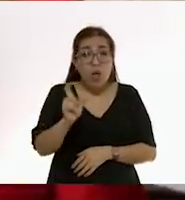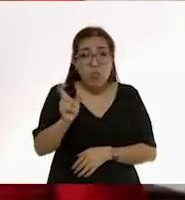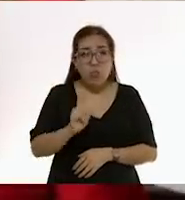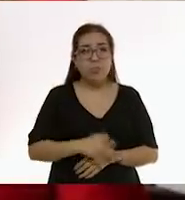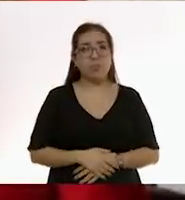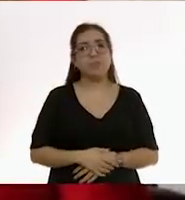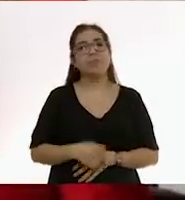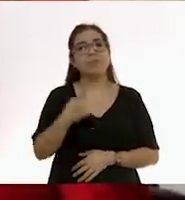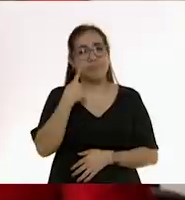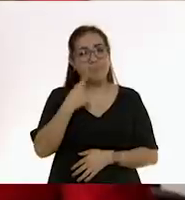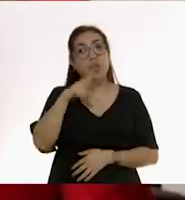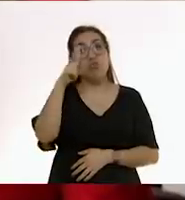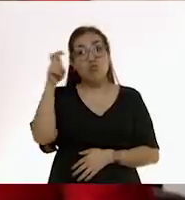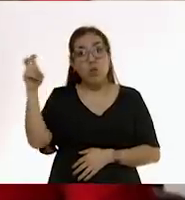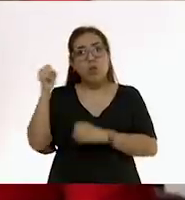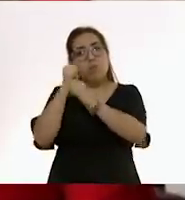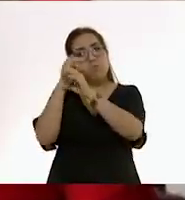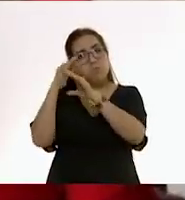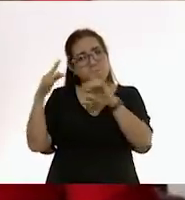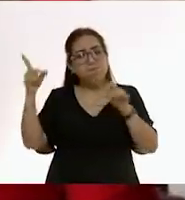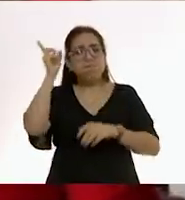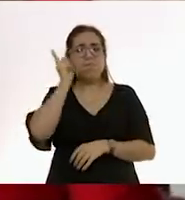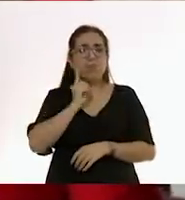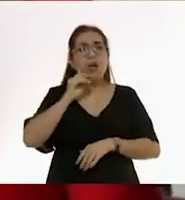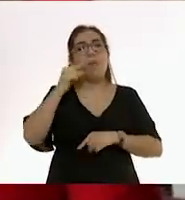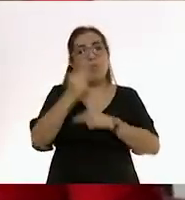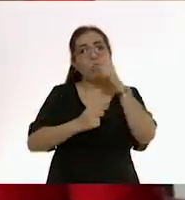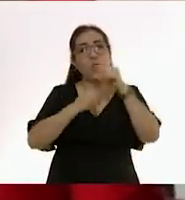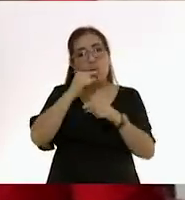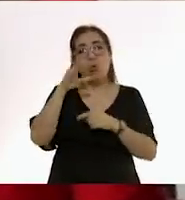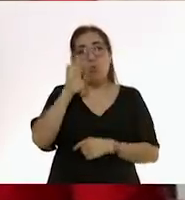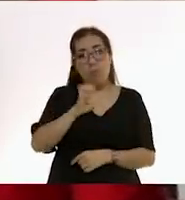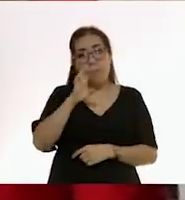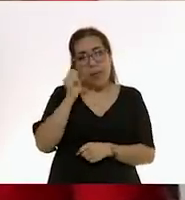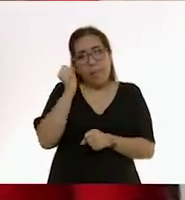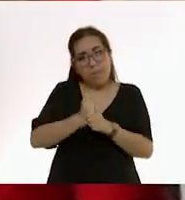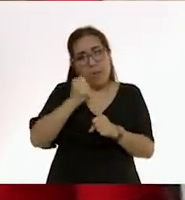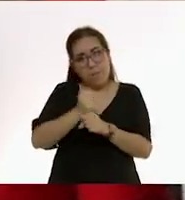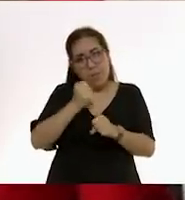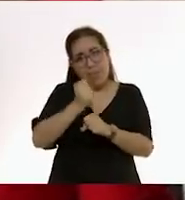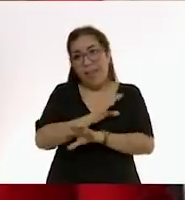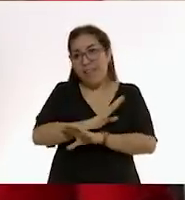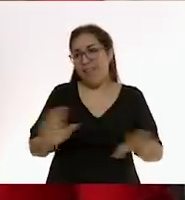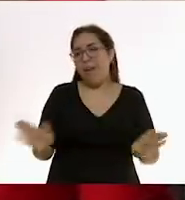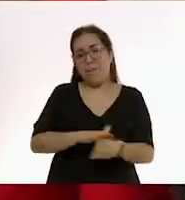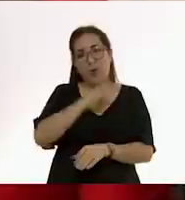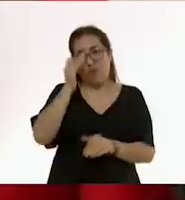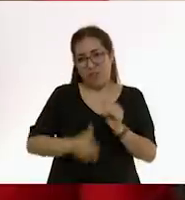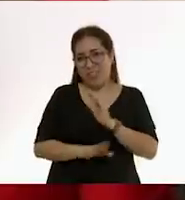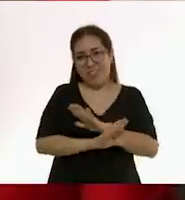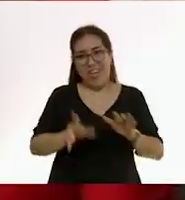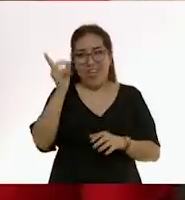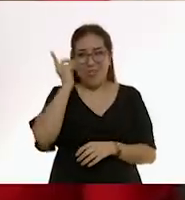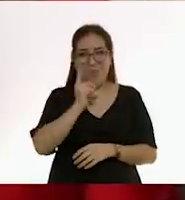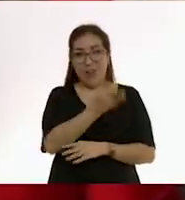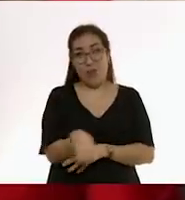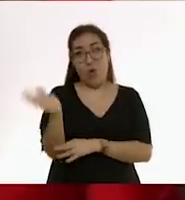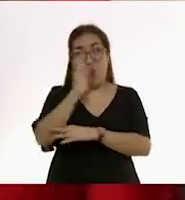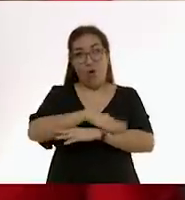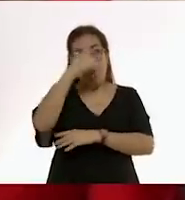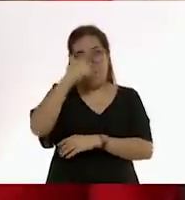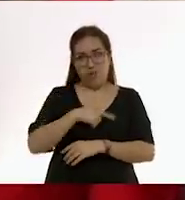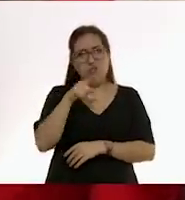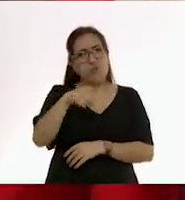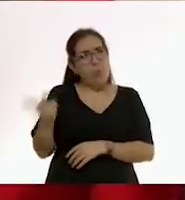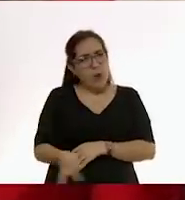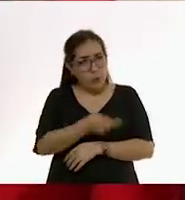El sueño va evolucionando. Poco a poco los bebés van aprendiendo y practicando y logran dormir mejor. Pero la pregunta que quizá te haces es ¿cuándo